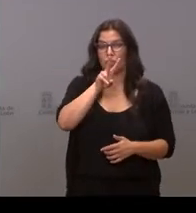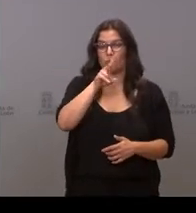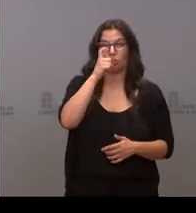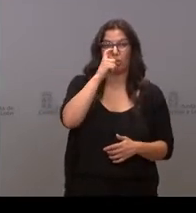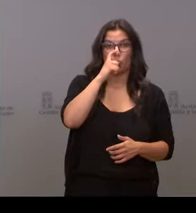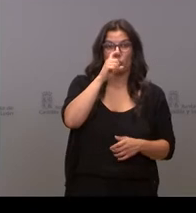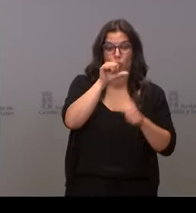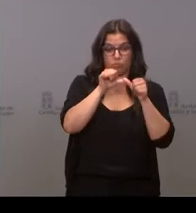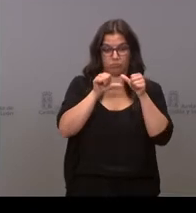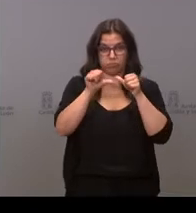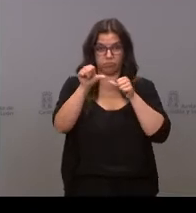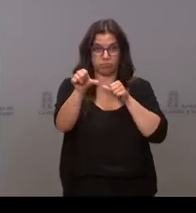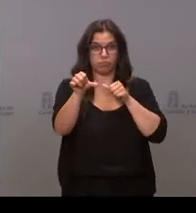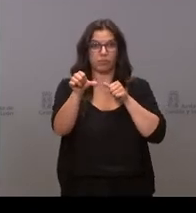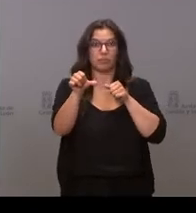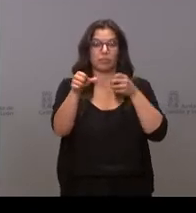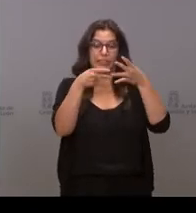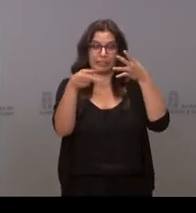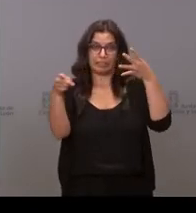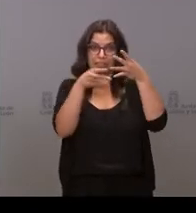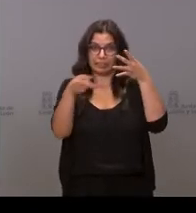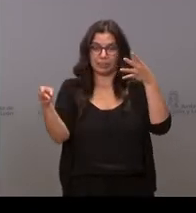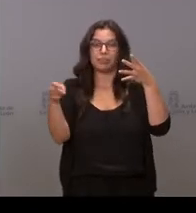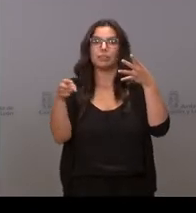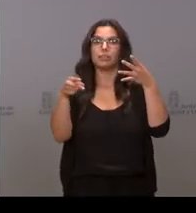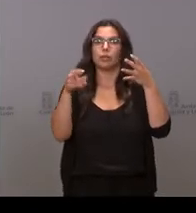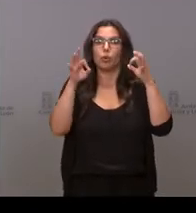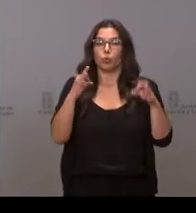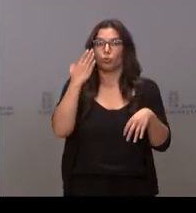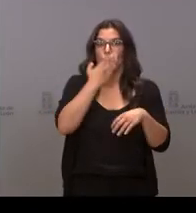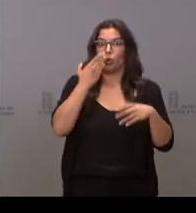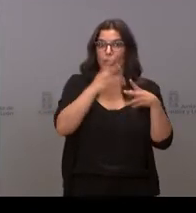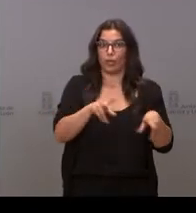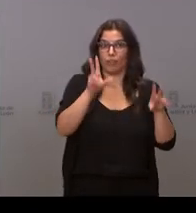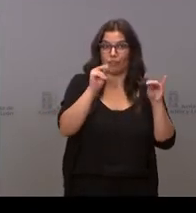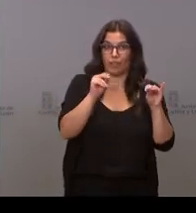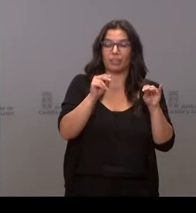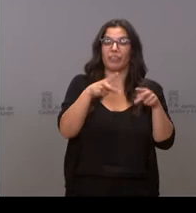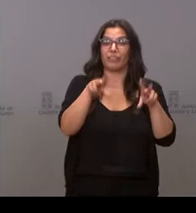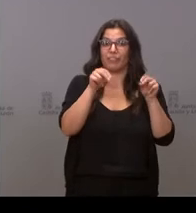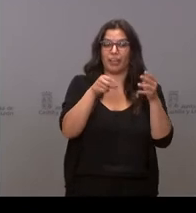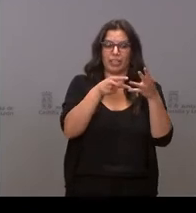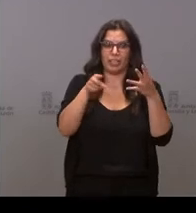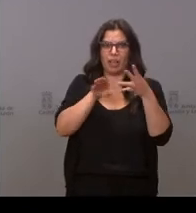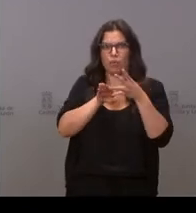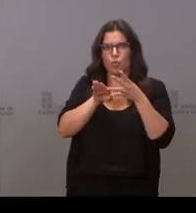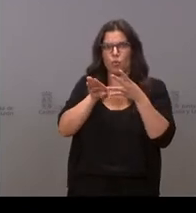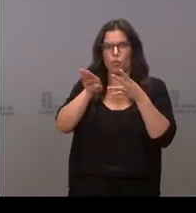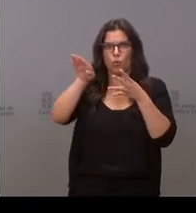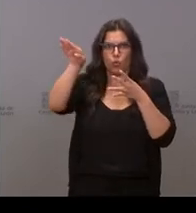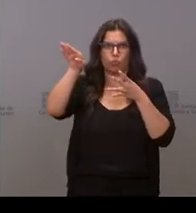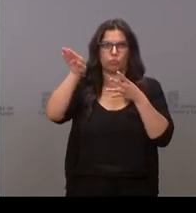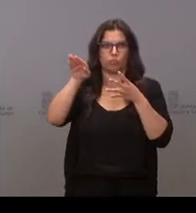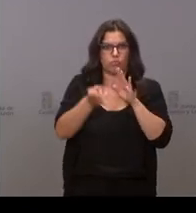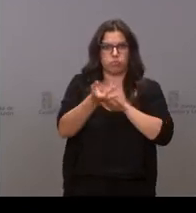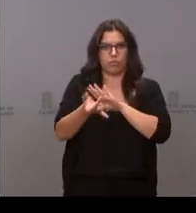finalización del periodo escolar, un incremento vertiginoso de los casos